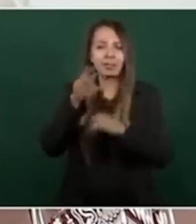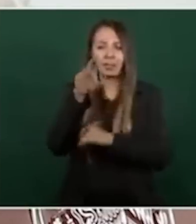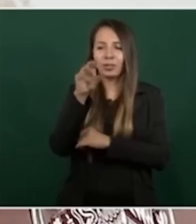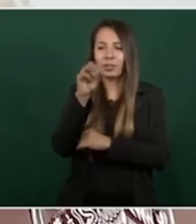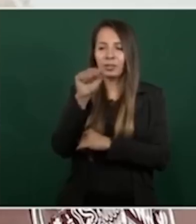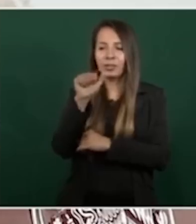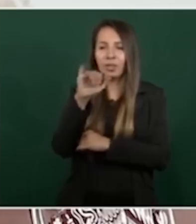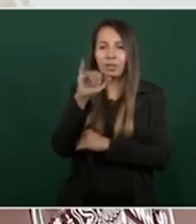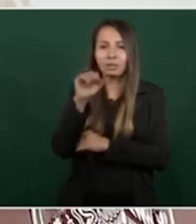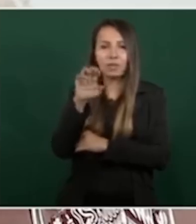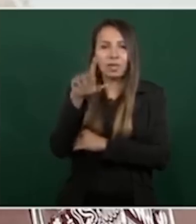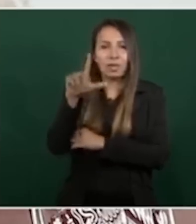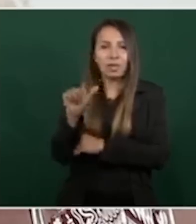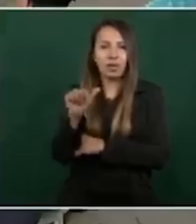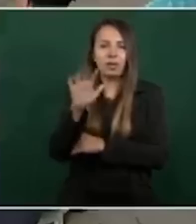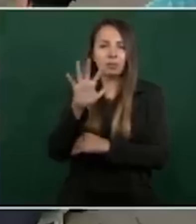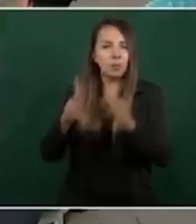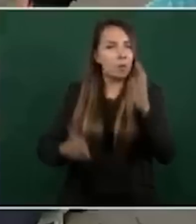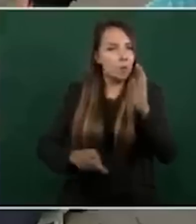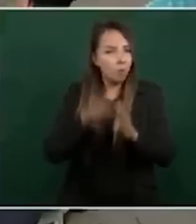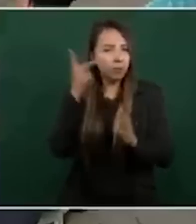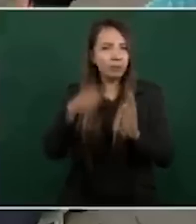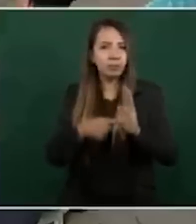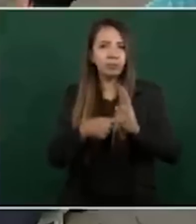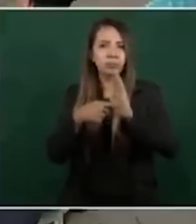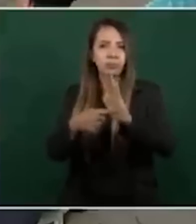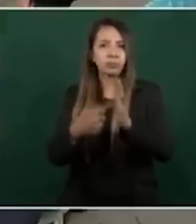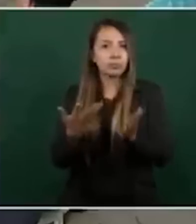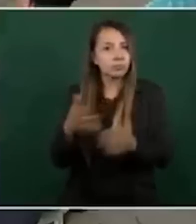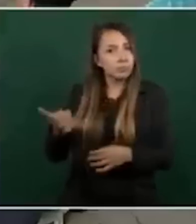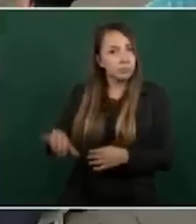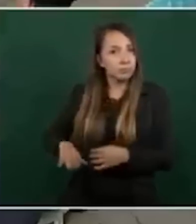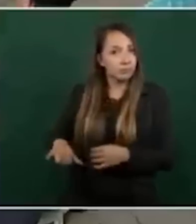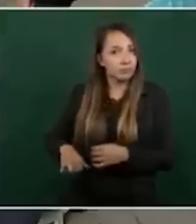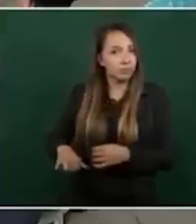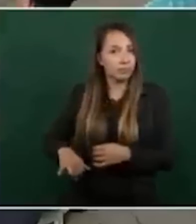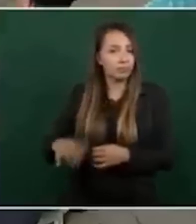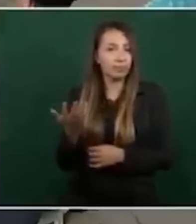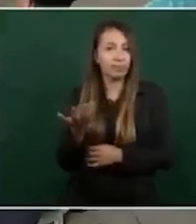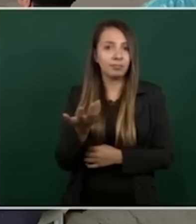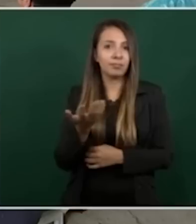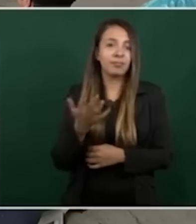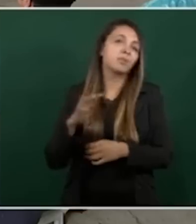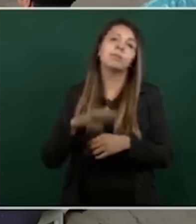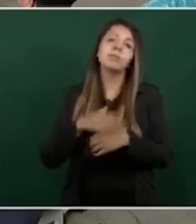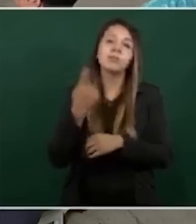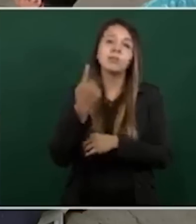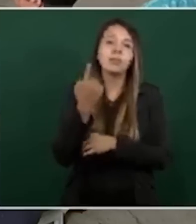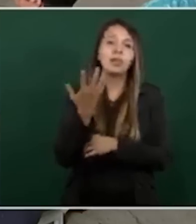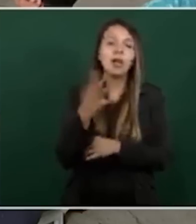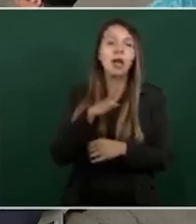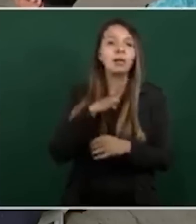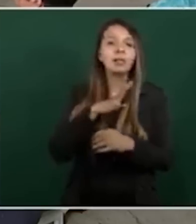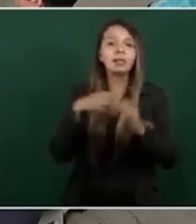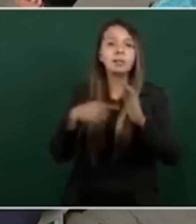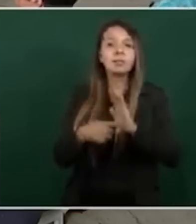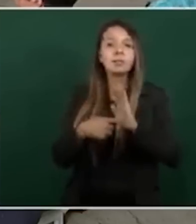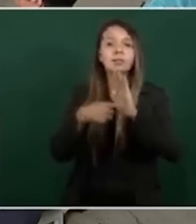vamos a repetirlo, es que es interesante, porque se presentan